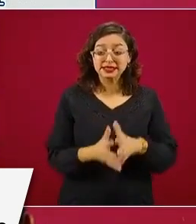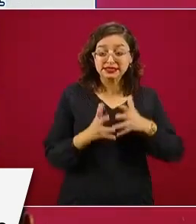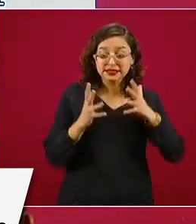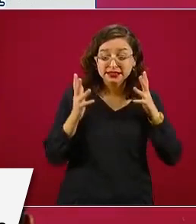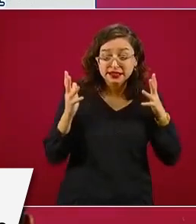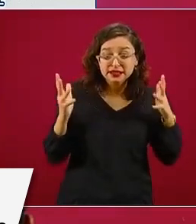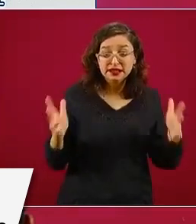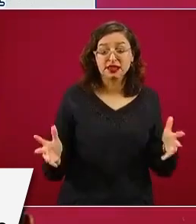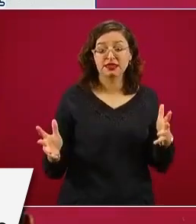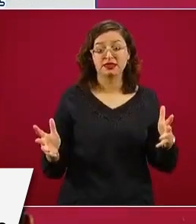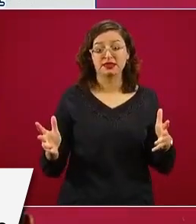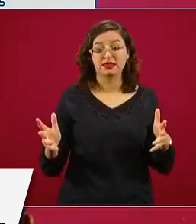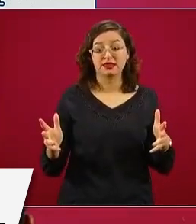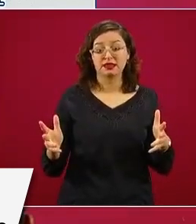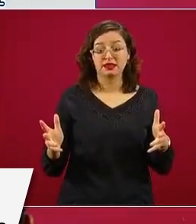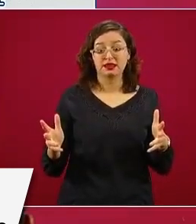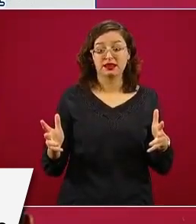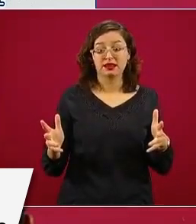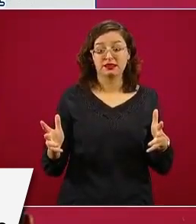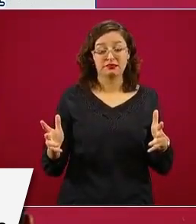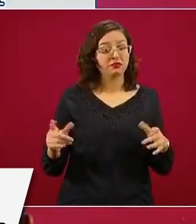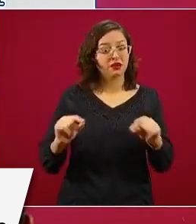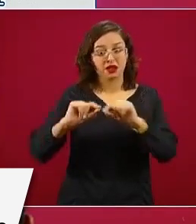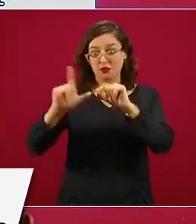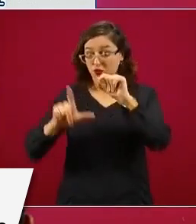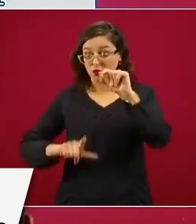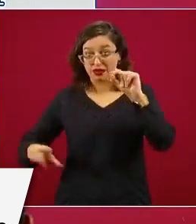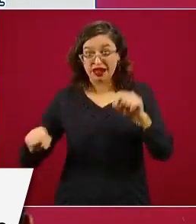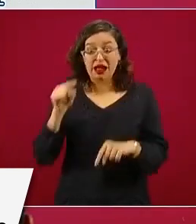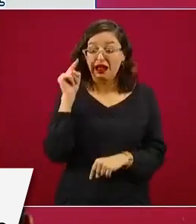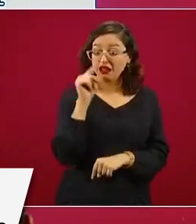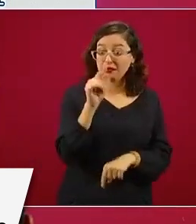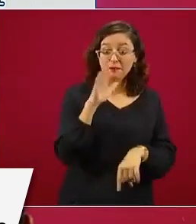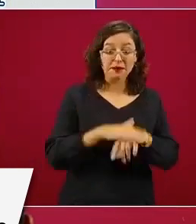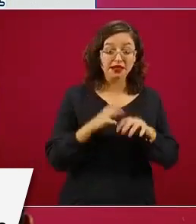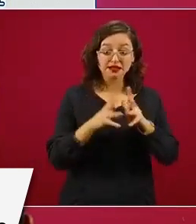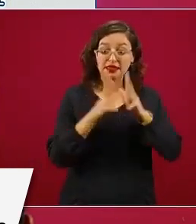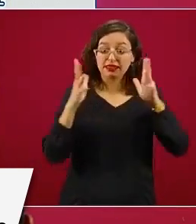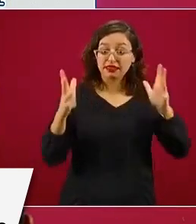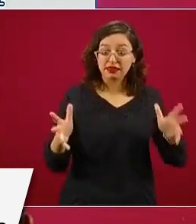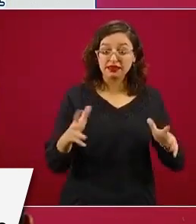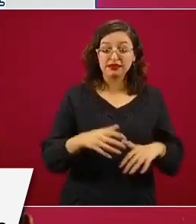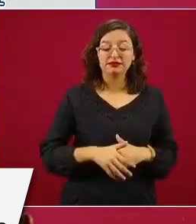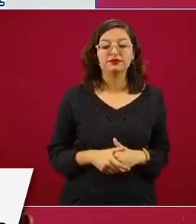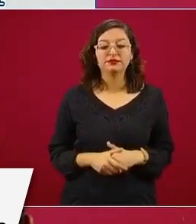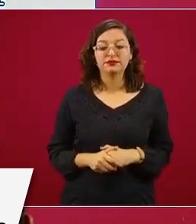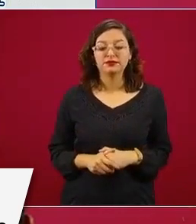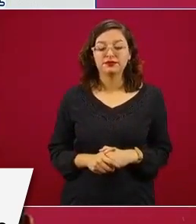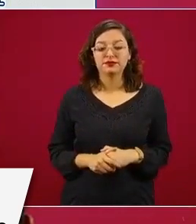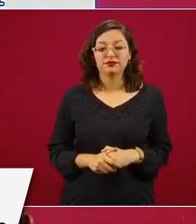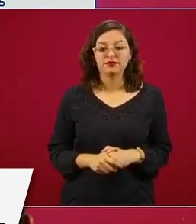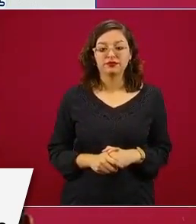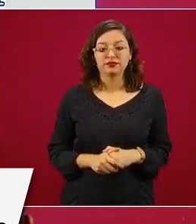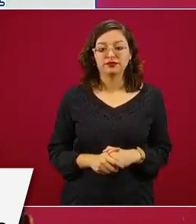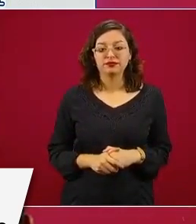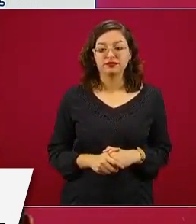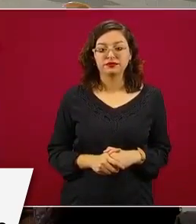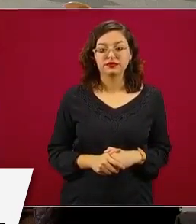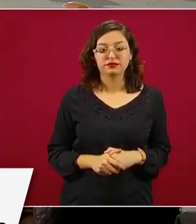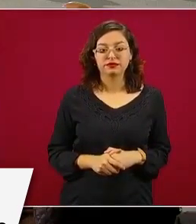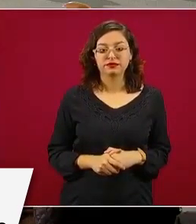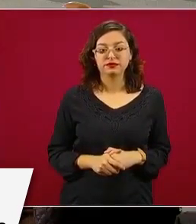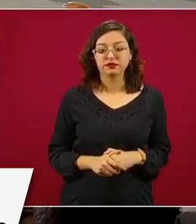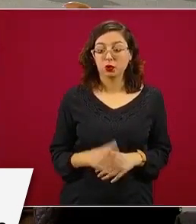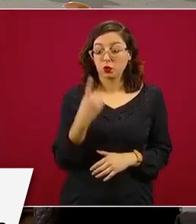en el país, este municipio.